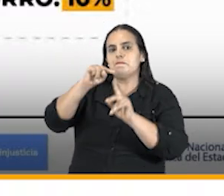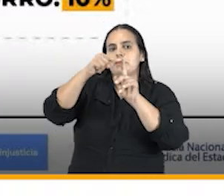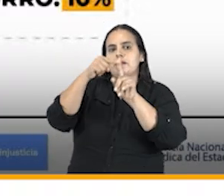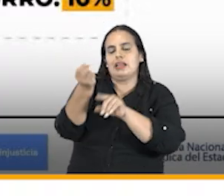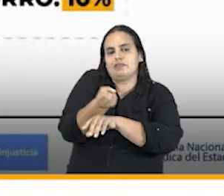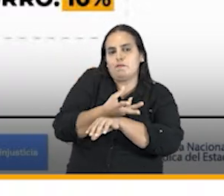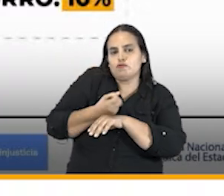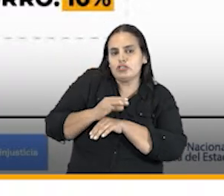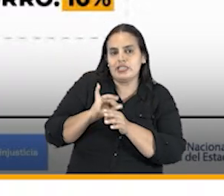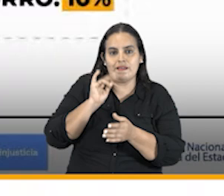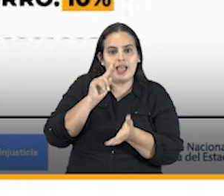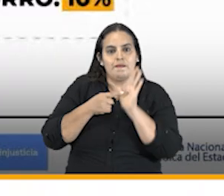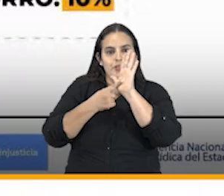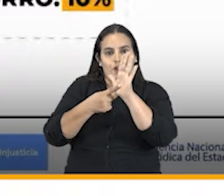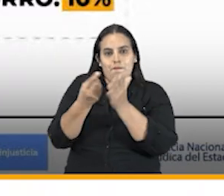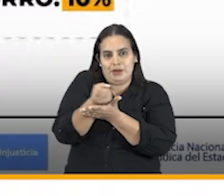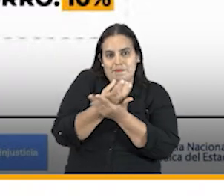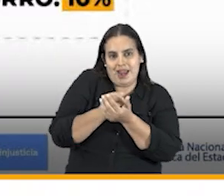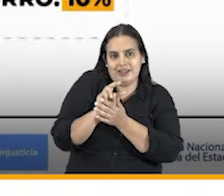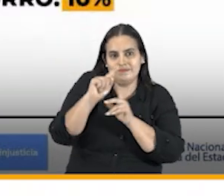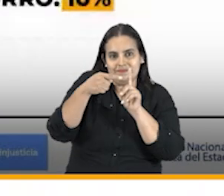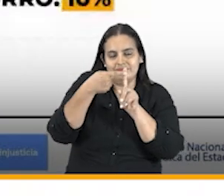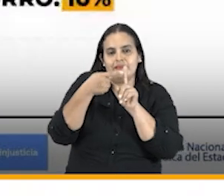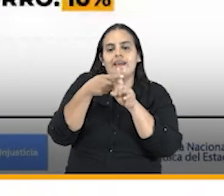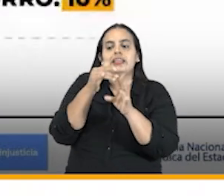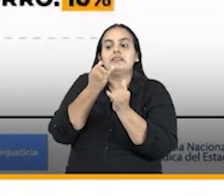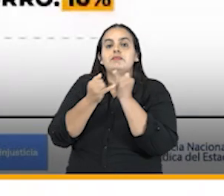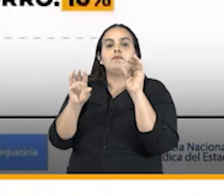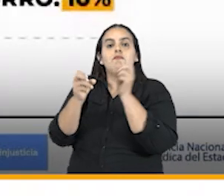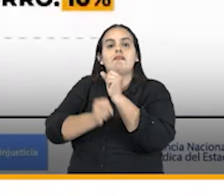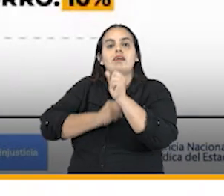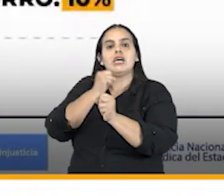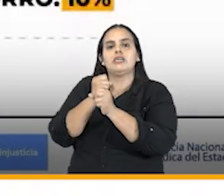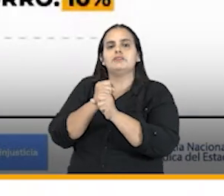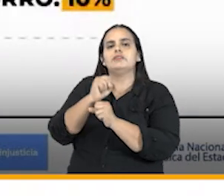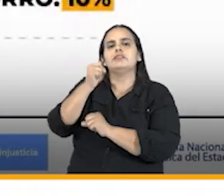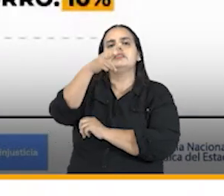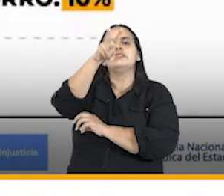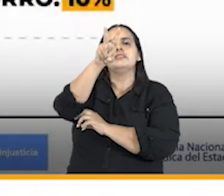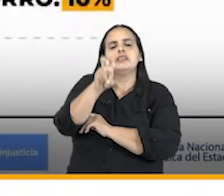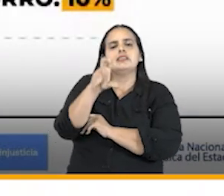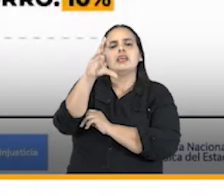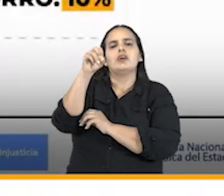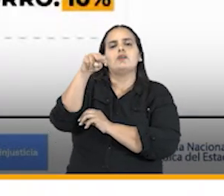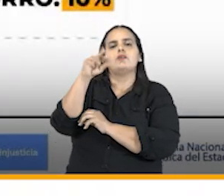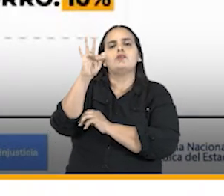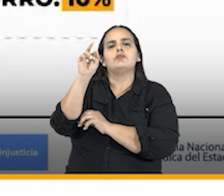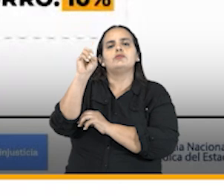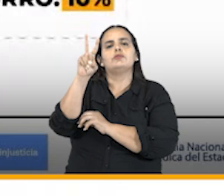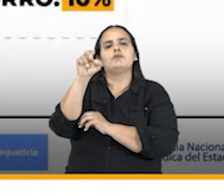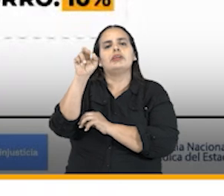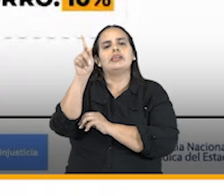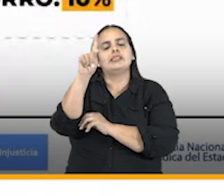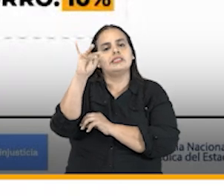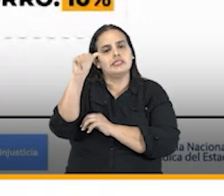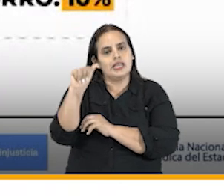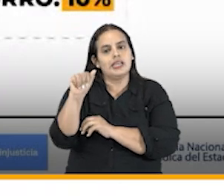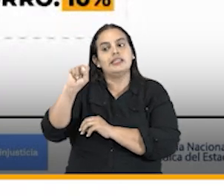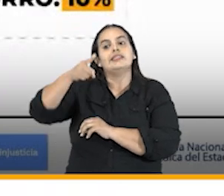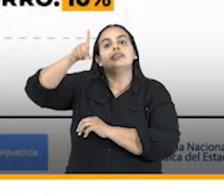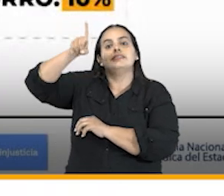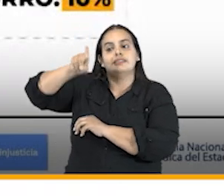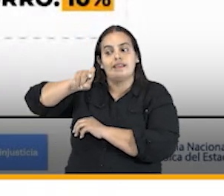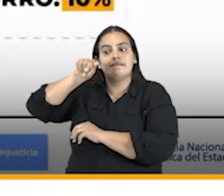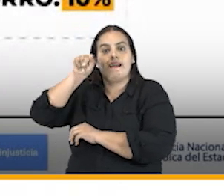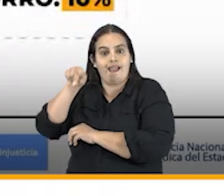primera diapositiva de mi presentación cerramos el año con 17 controversias internacionales a nuestro cargo 16